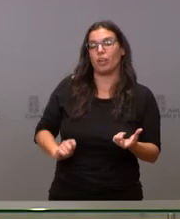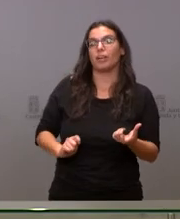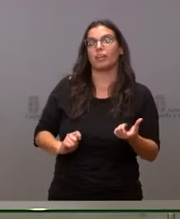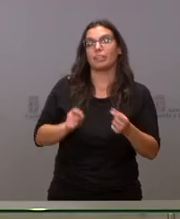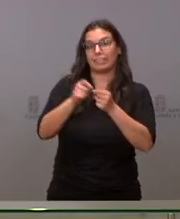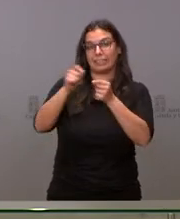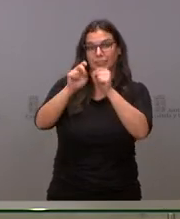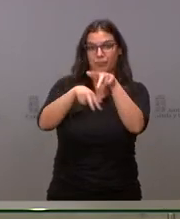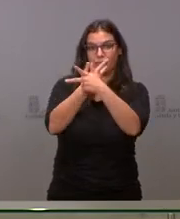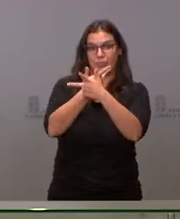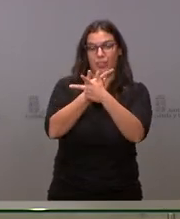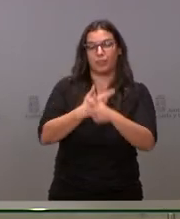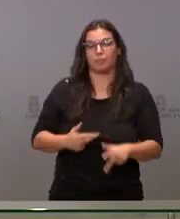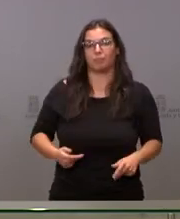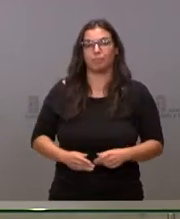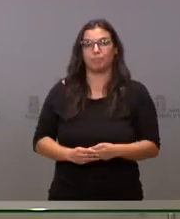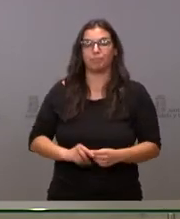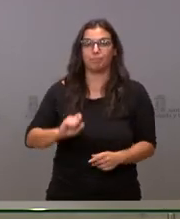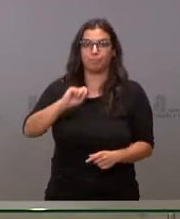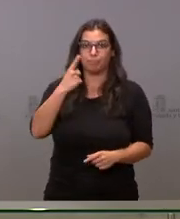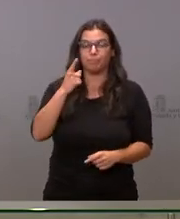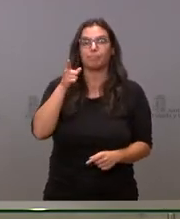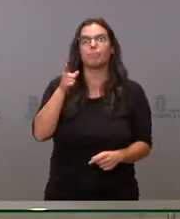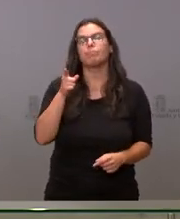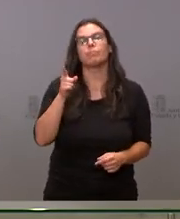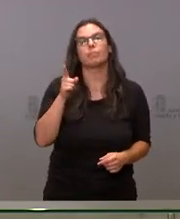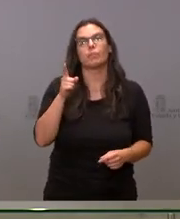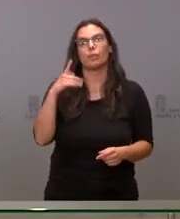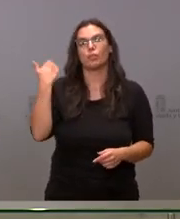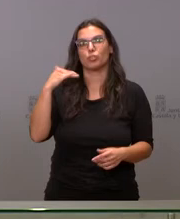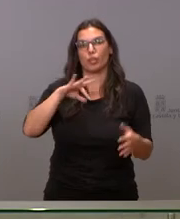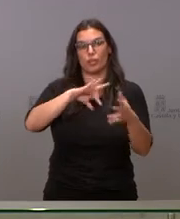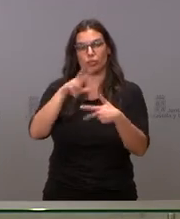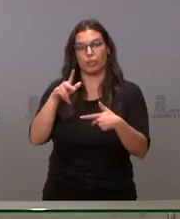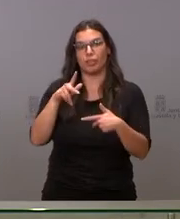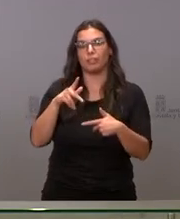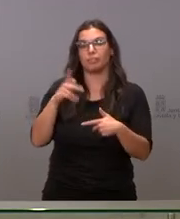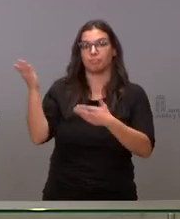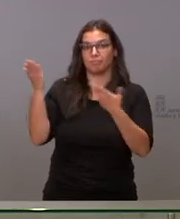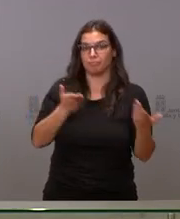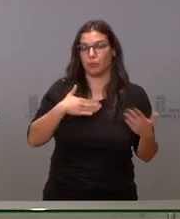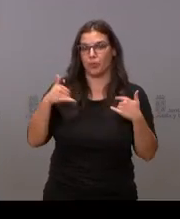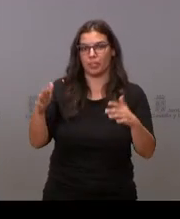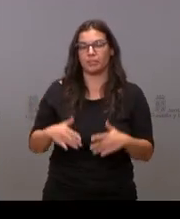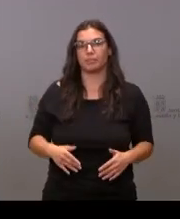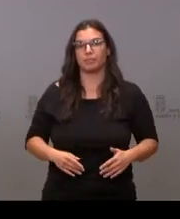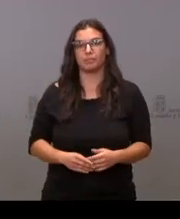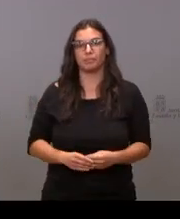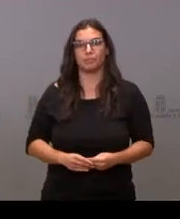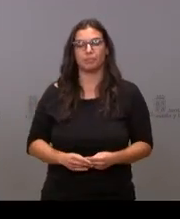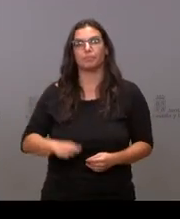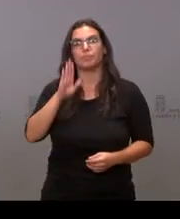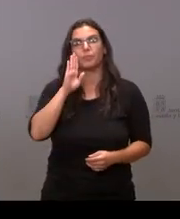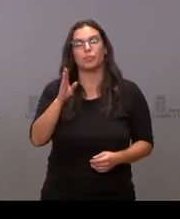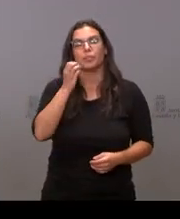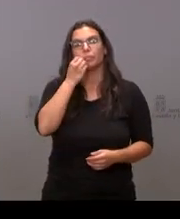videoconferencia comenzamos hoy con Sergio García de Soria Noticias Sergio adelante cuando quieras hola muy